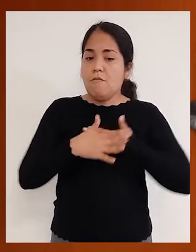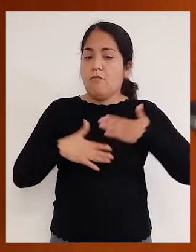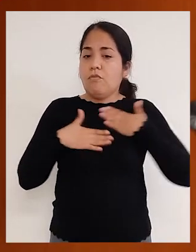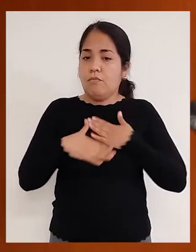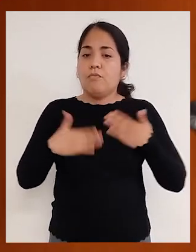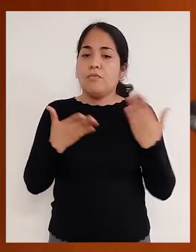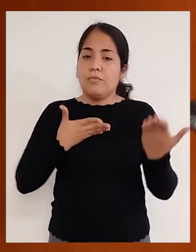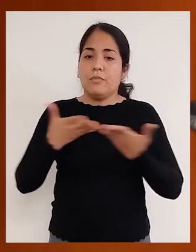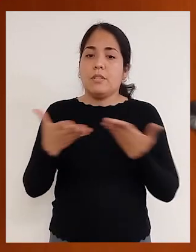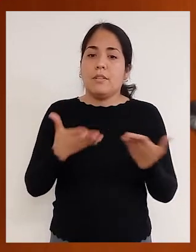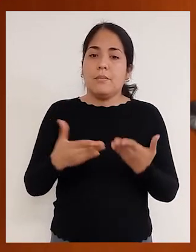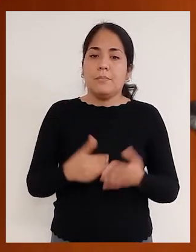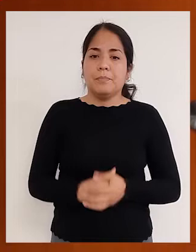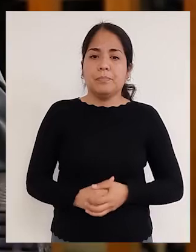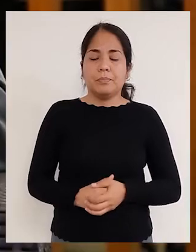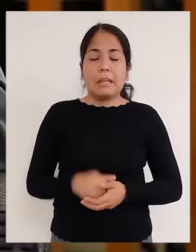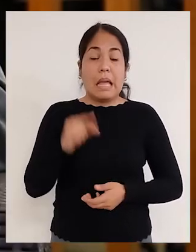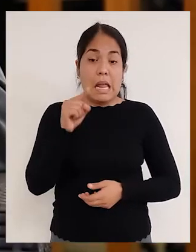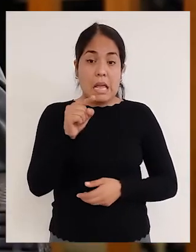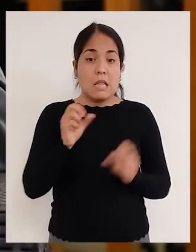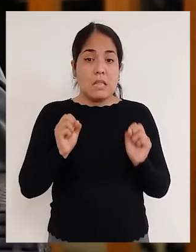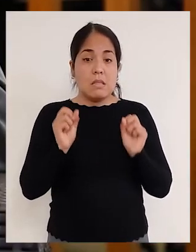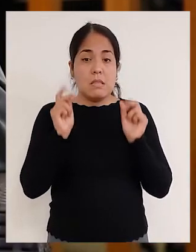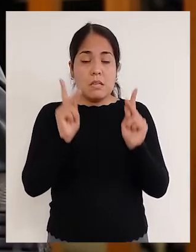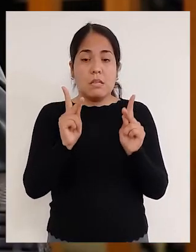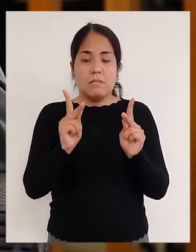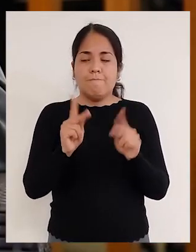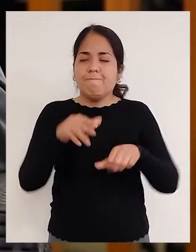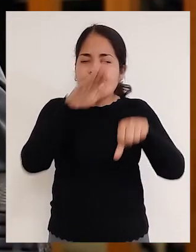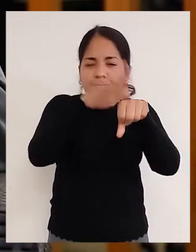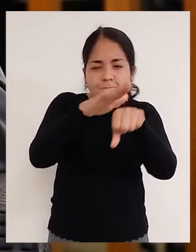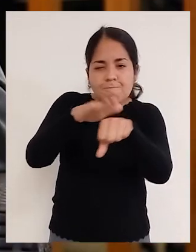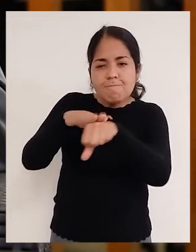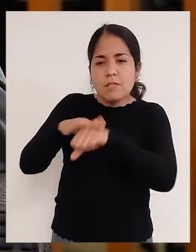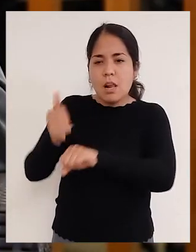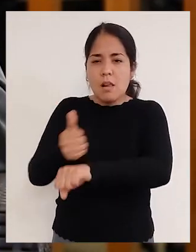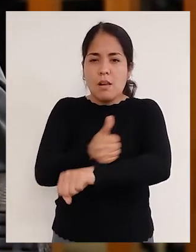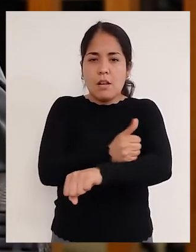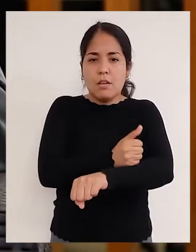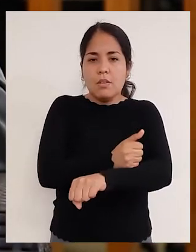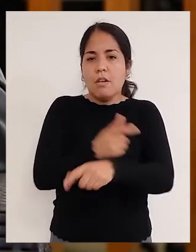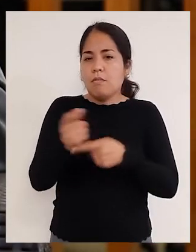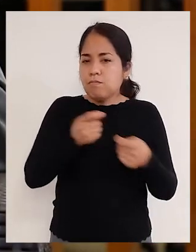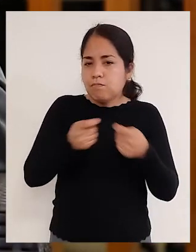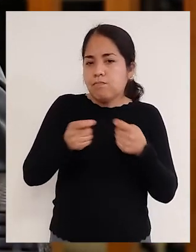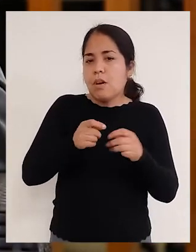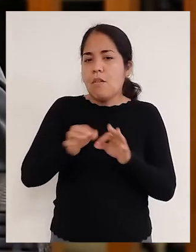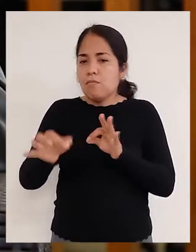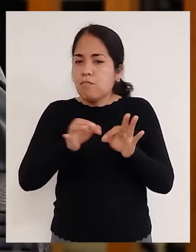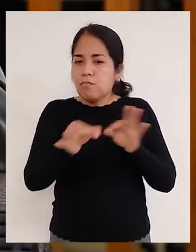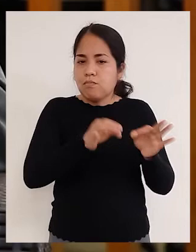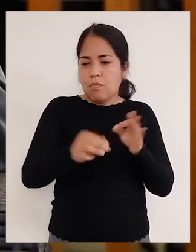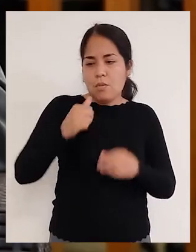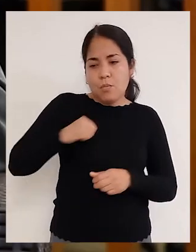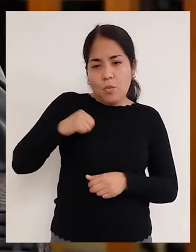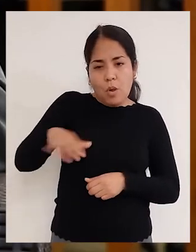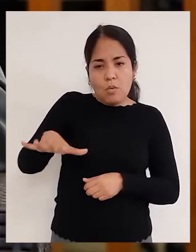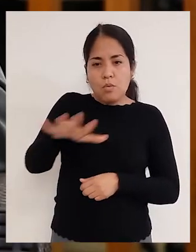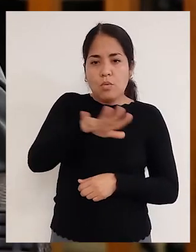accedan y disfruten de bienes y servicios. Y esta es también la oportunidad para poder exhortar a las autoridades tanto regionales como